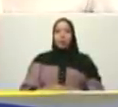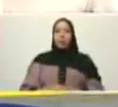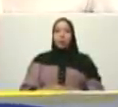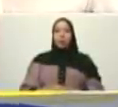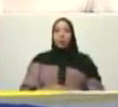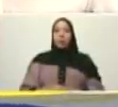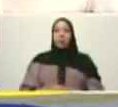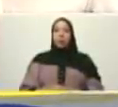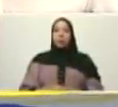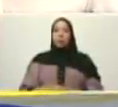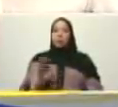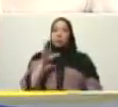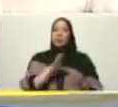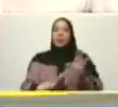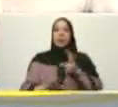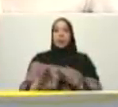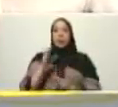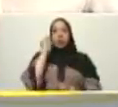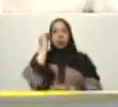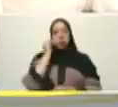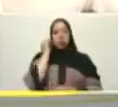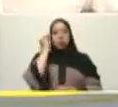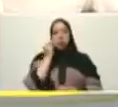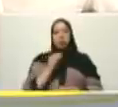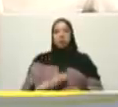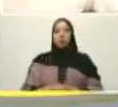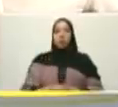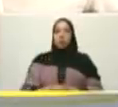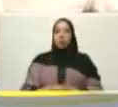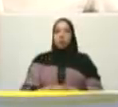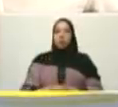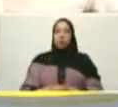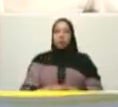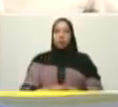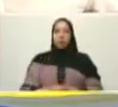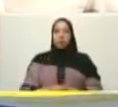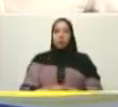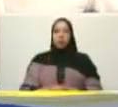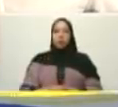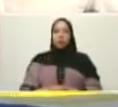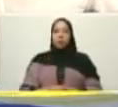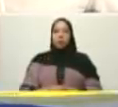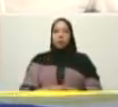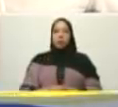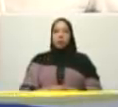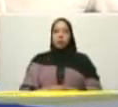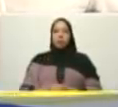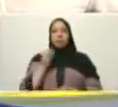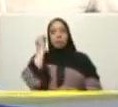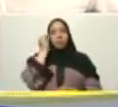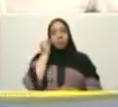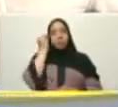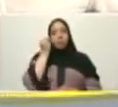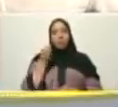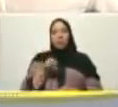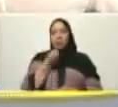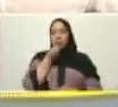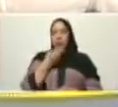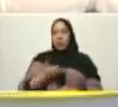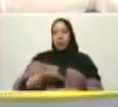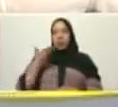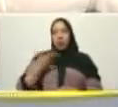ciencia con conciencia correcto bueno valga la reflexión en un día tan maravilloso